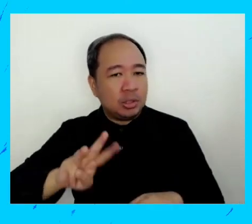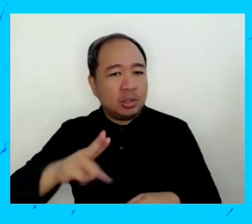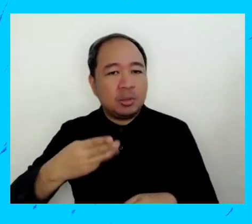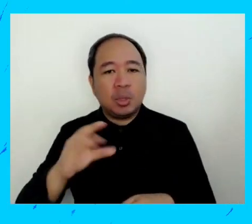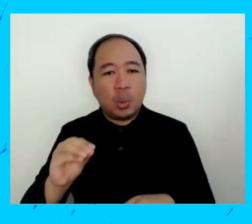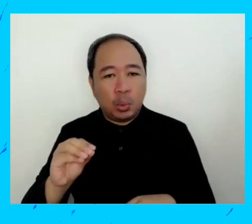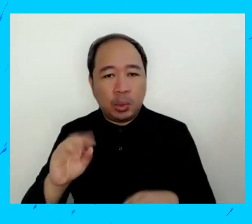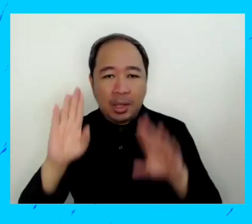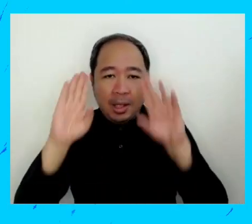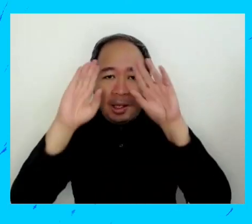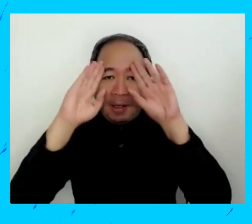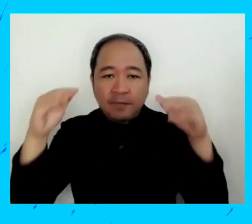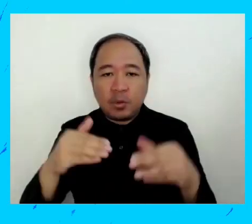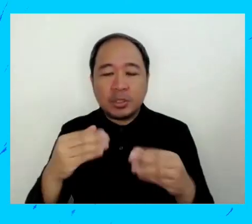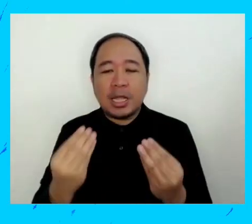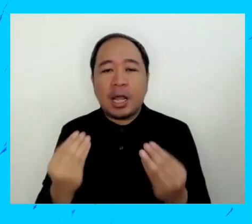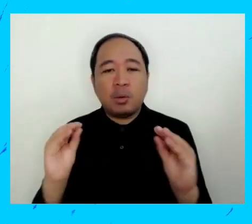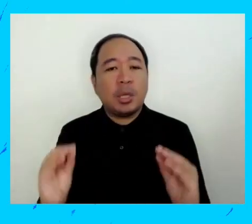vamos